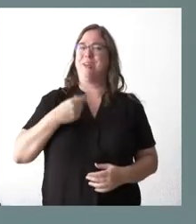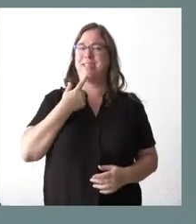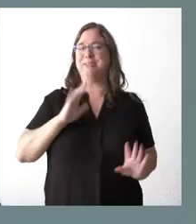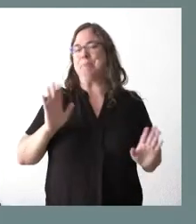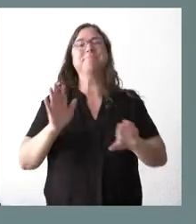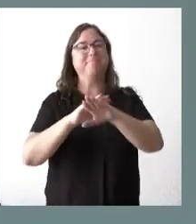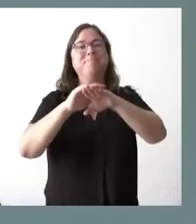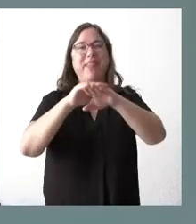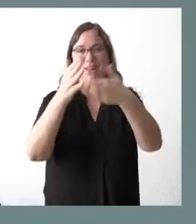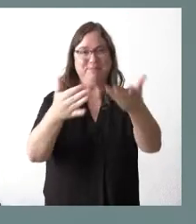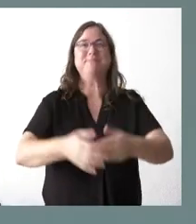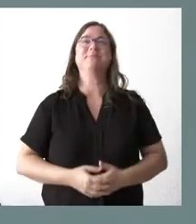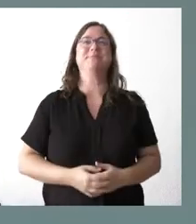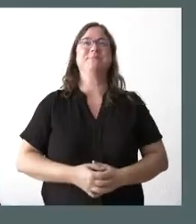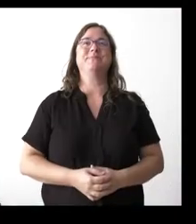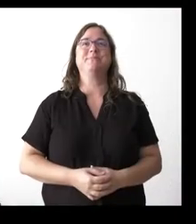Perdón.